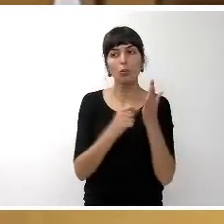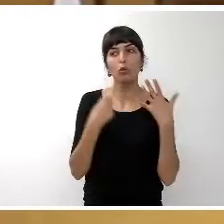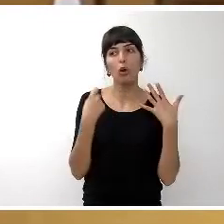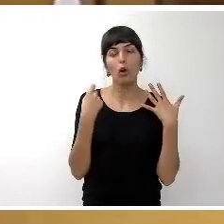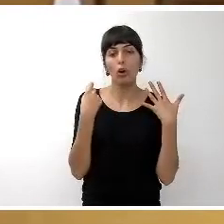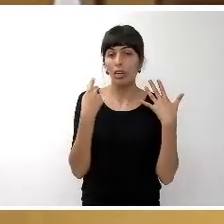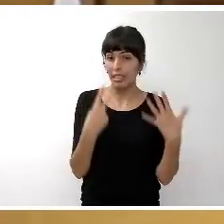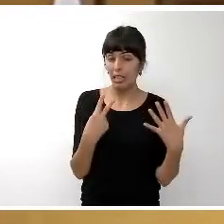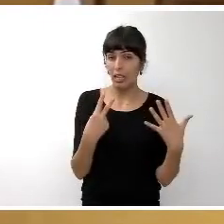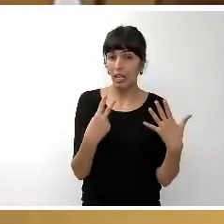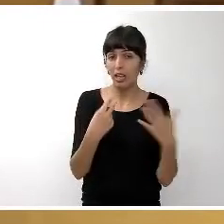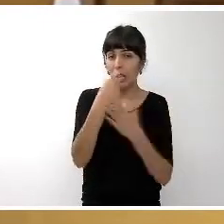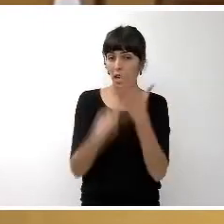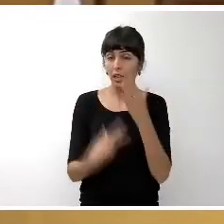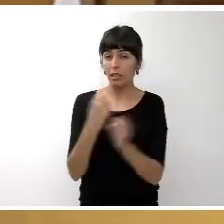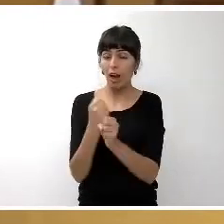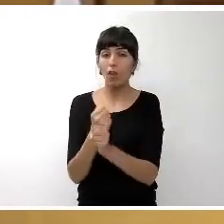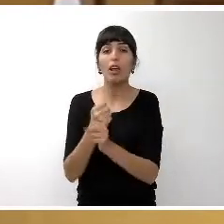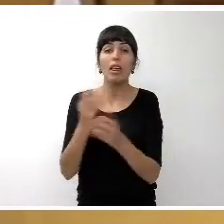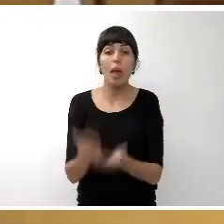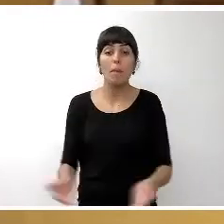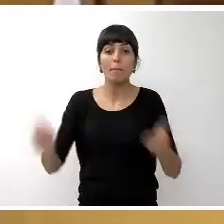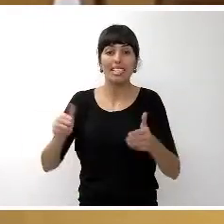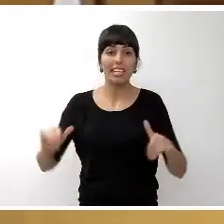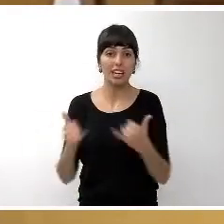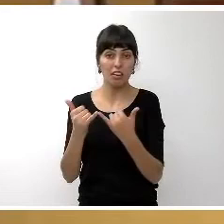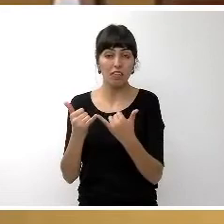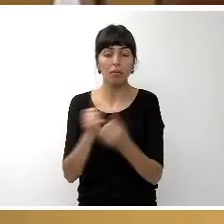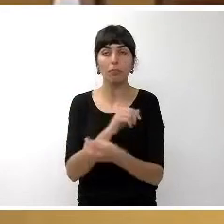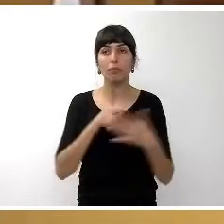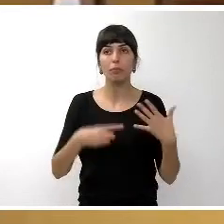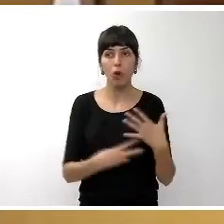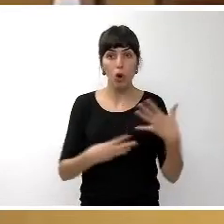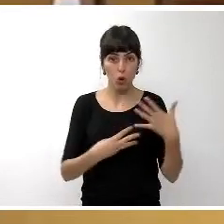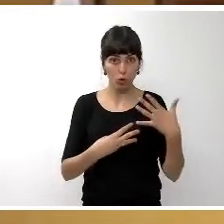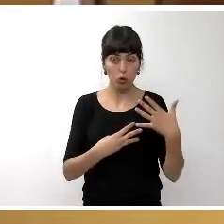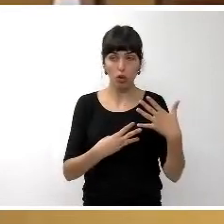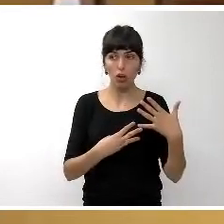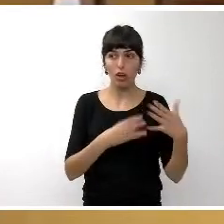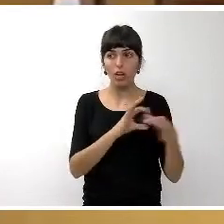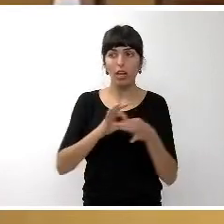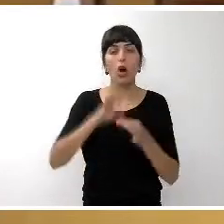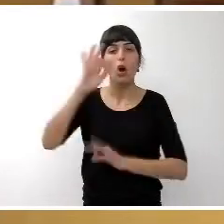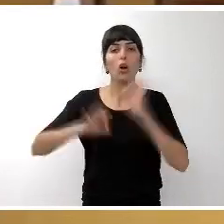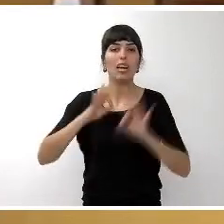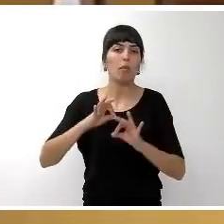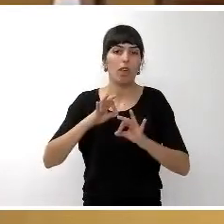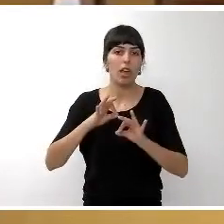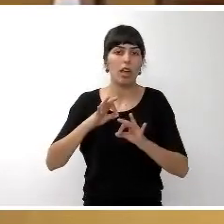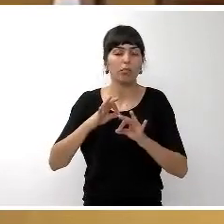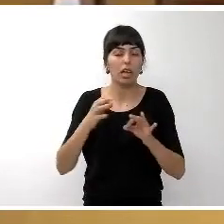7 de Balsas de Tenerife, entidad pública empresarial. El punto 8 es el Organismo Autónomo y Patronización Insular de Música,